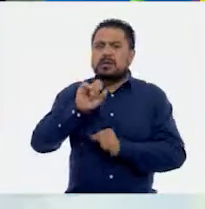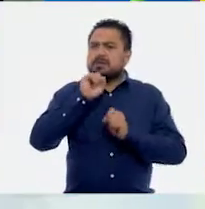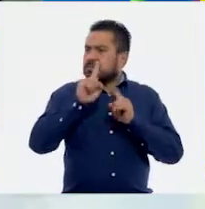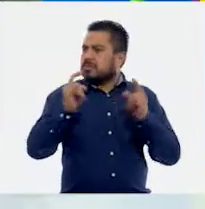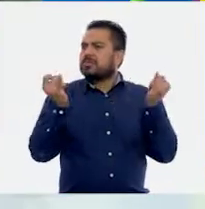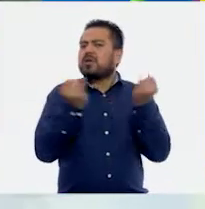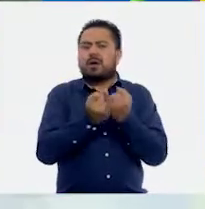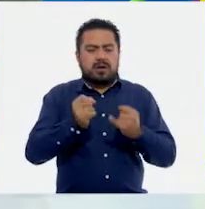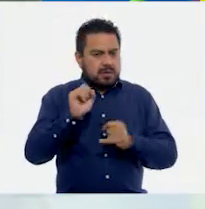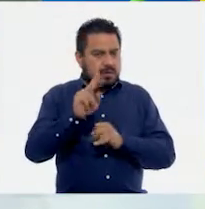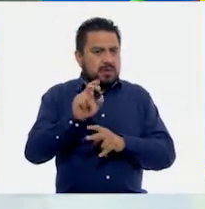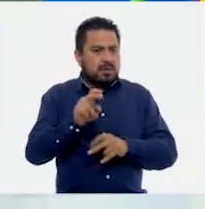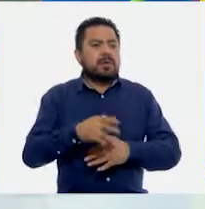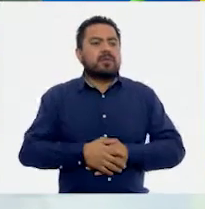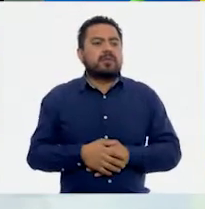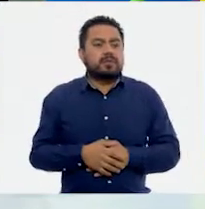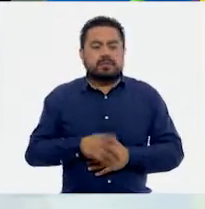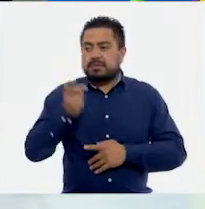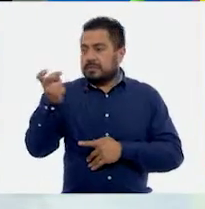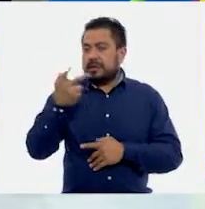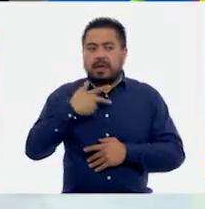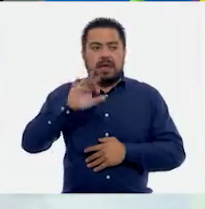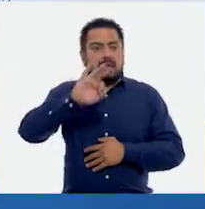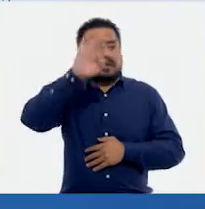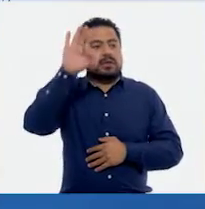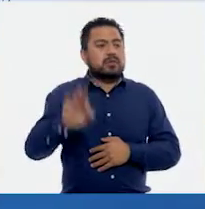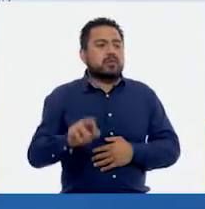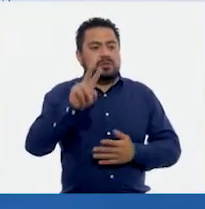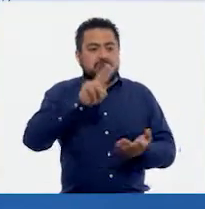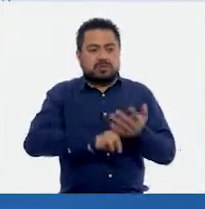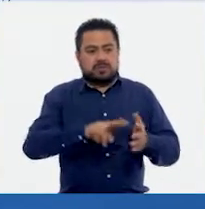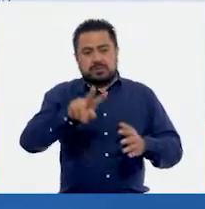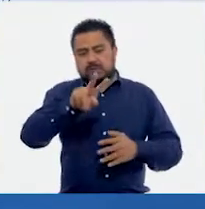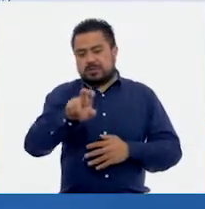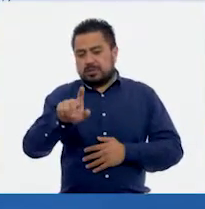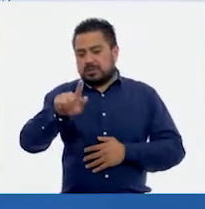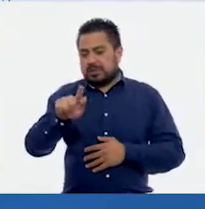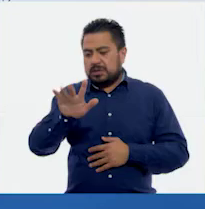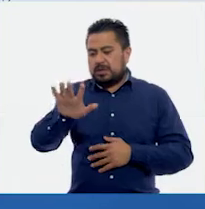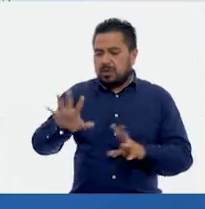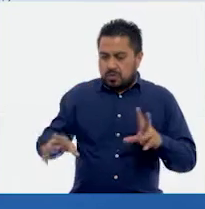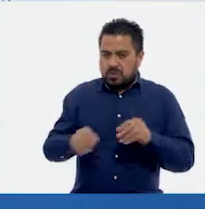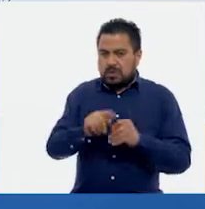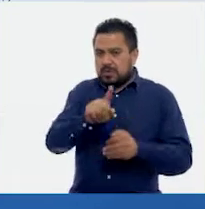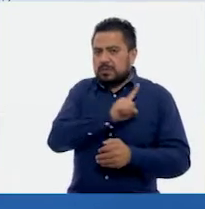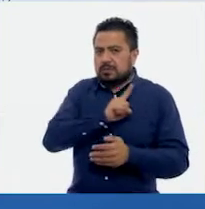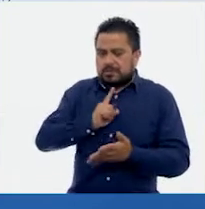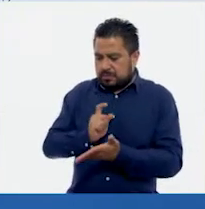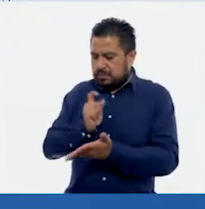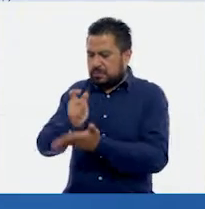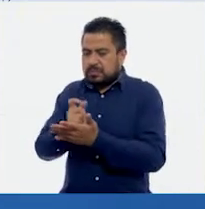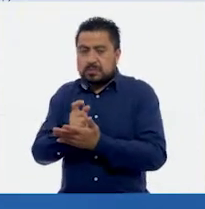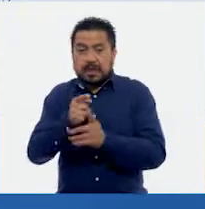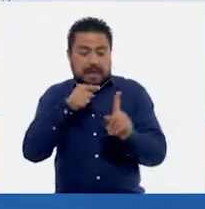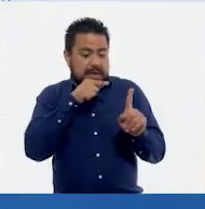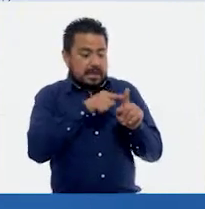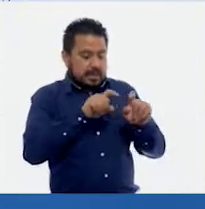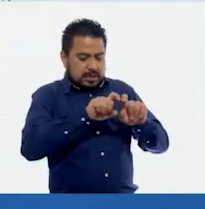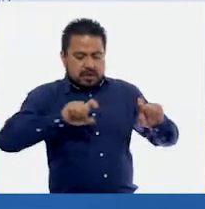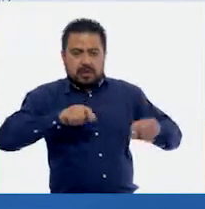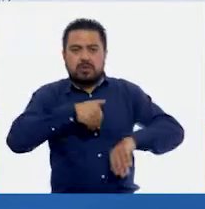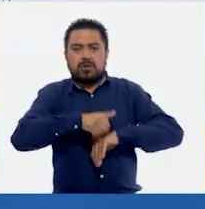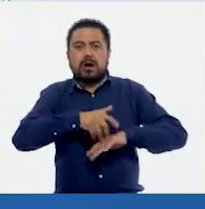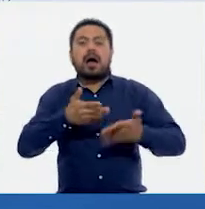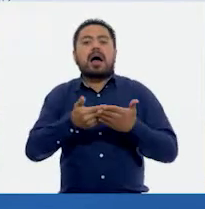Ajá. Ok. Ahorita, aquí tenemos el descuento, son 2,275. Ajá. Ahora, sobre este, tendríamos que